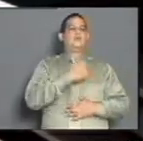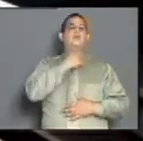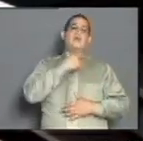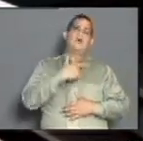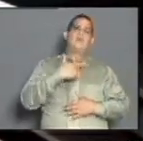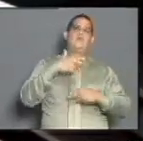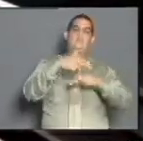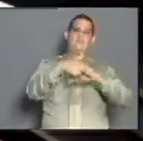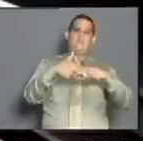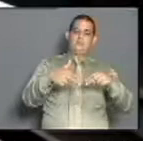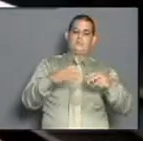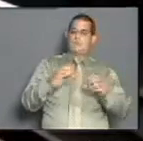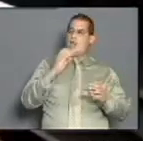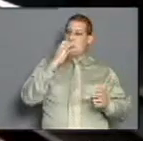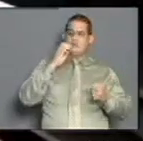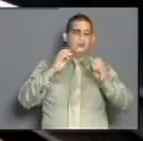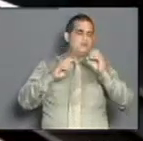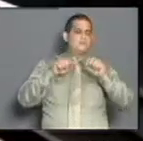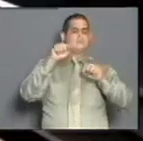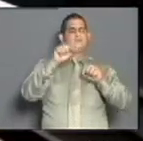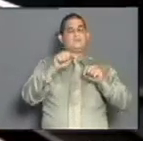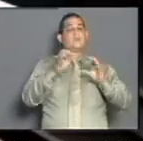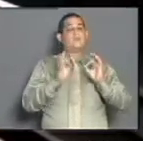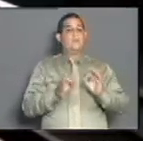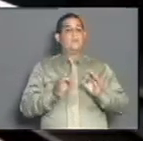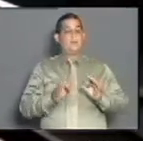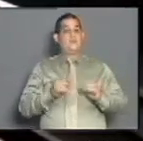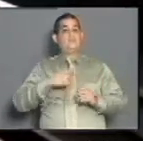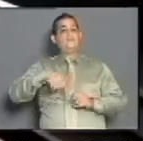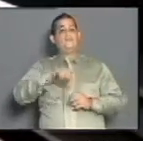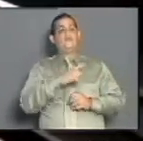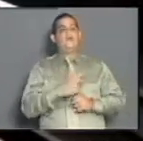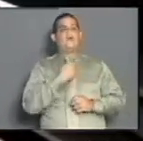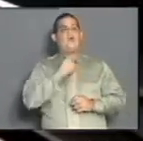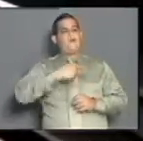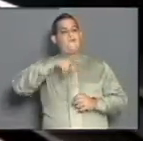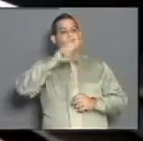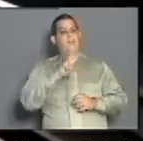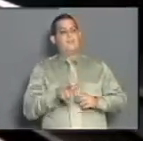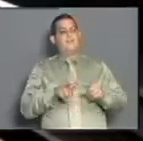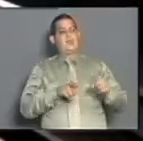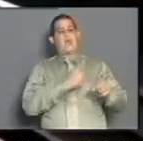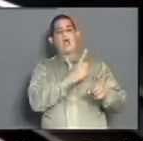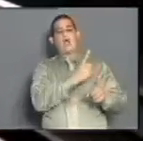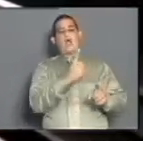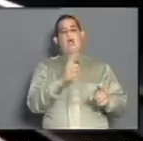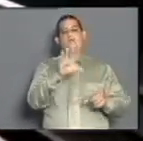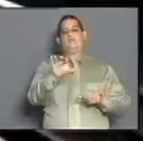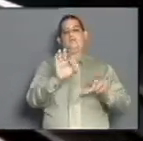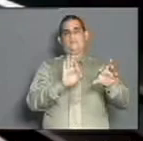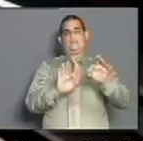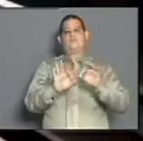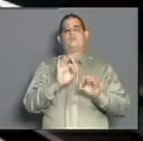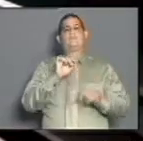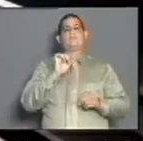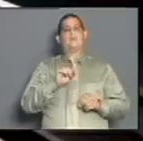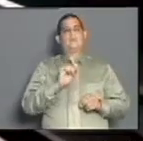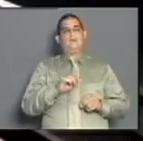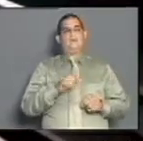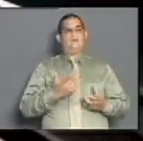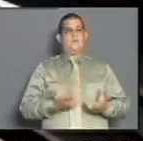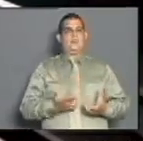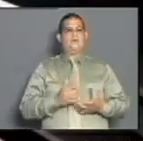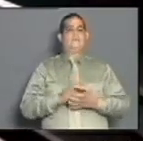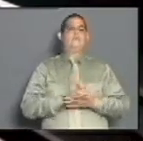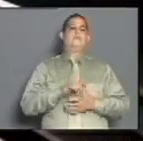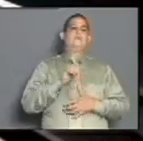gastronomía perfeccionadas. En este momento nos encontramos haciendo la evaluación de los candidatos administradores para unidades de la